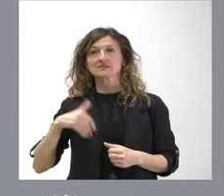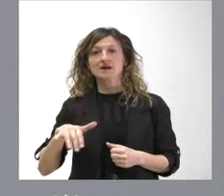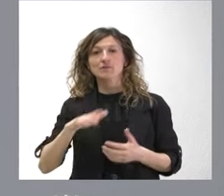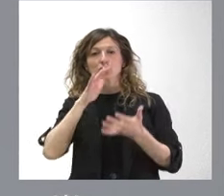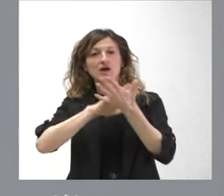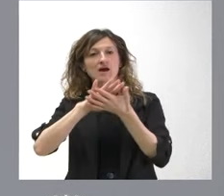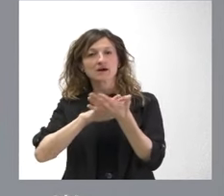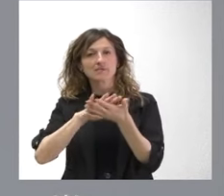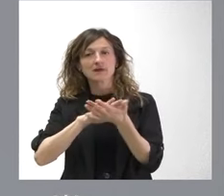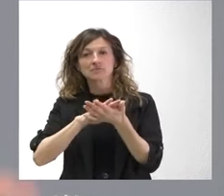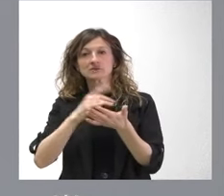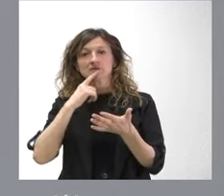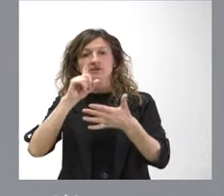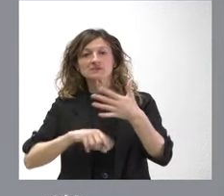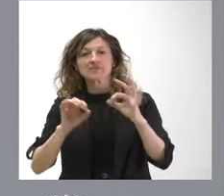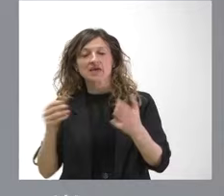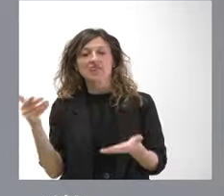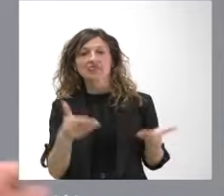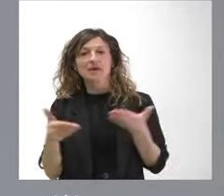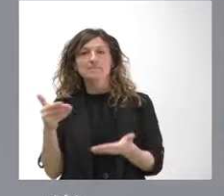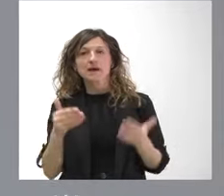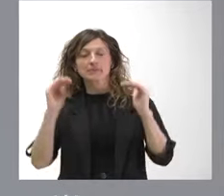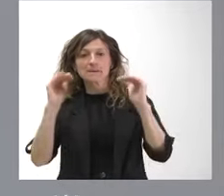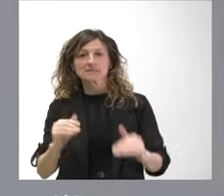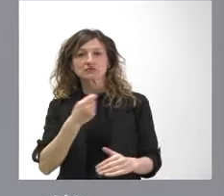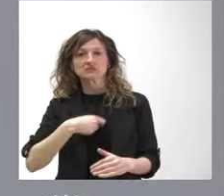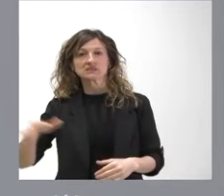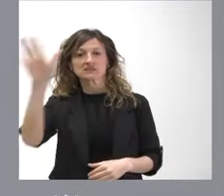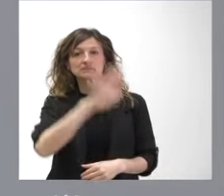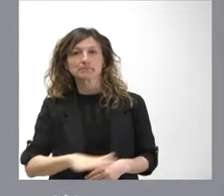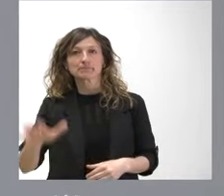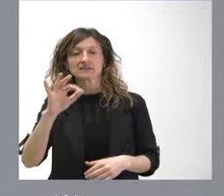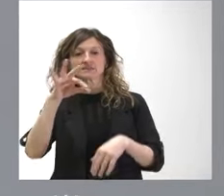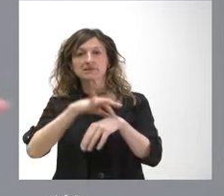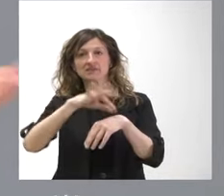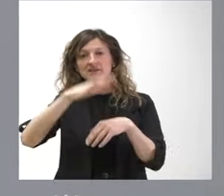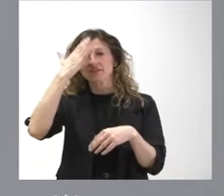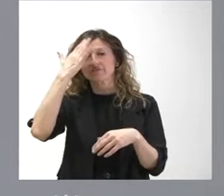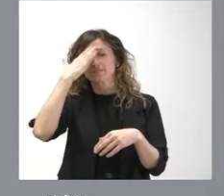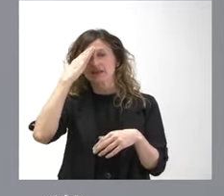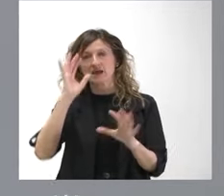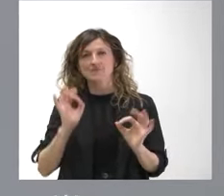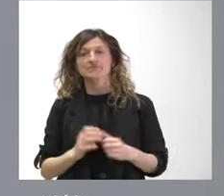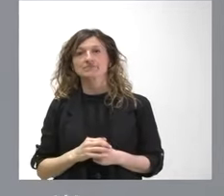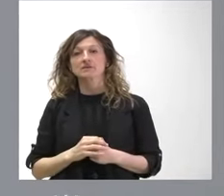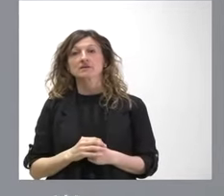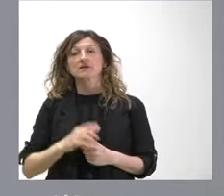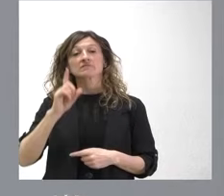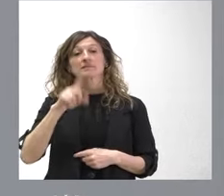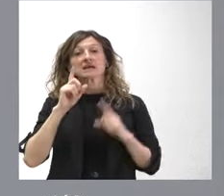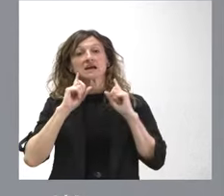que la especialidad con menos demanda en toda España es medicina de familia y comunitaria también en el caso